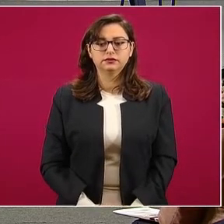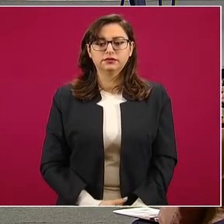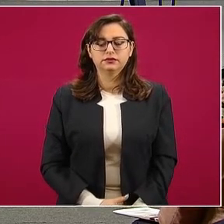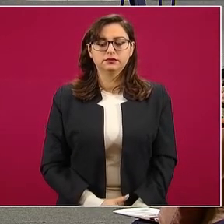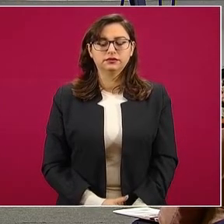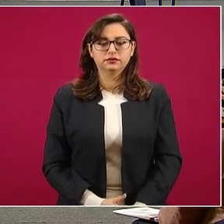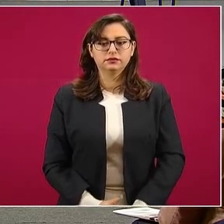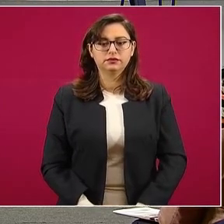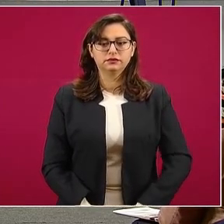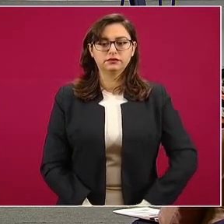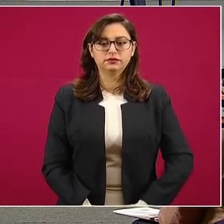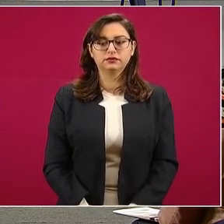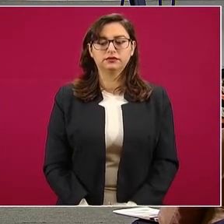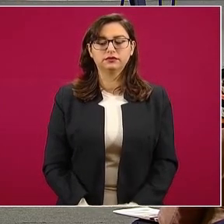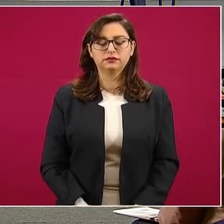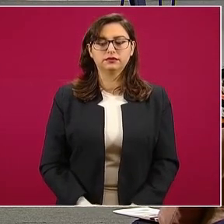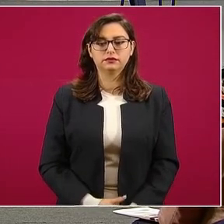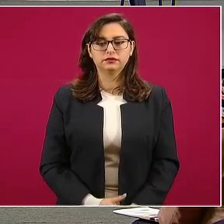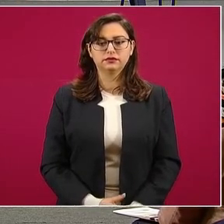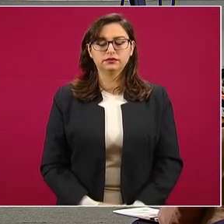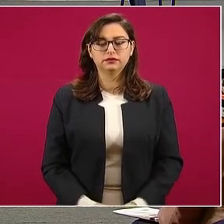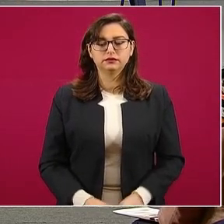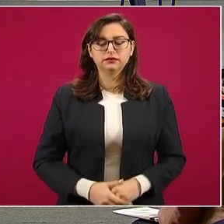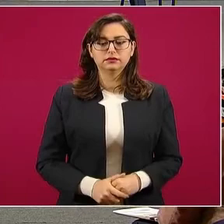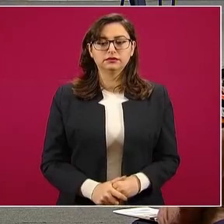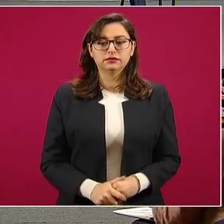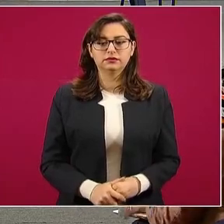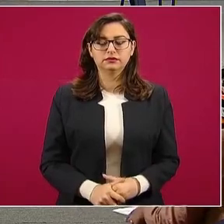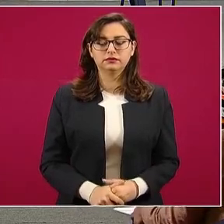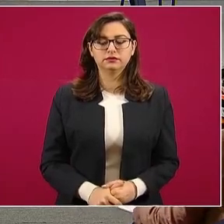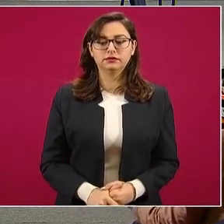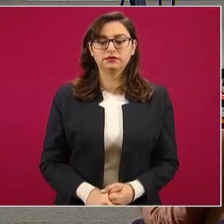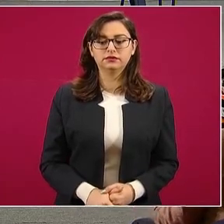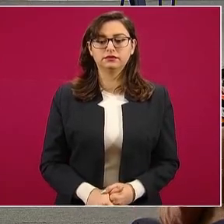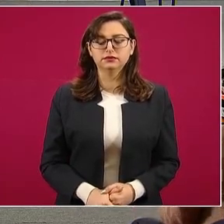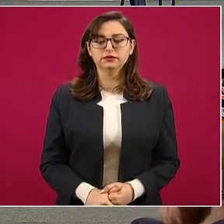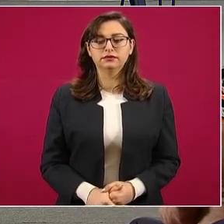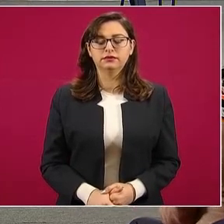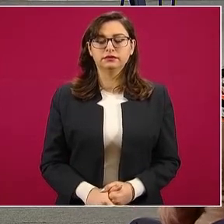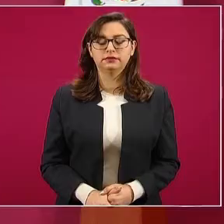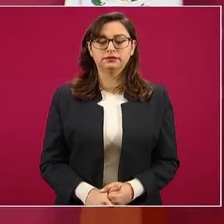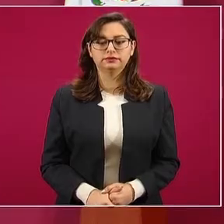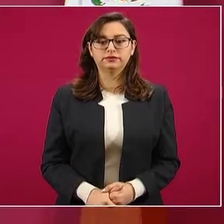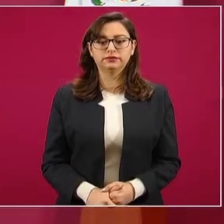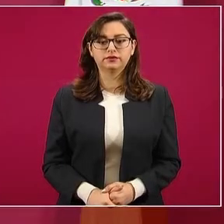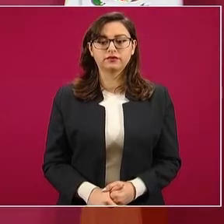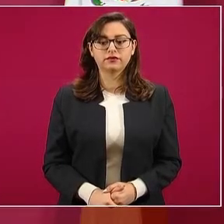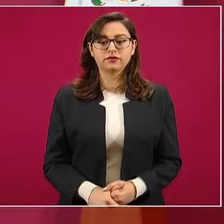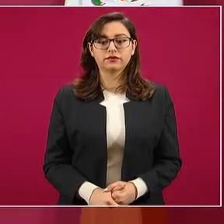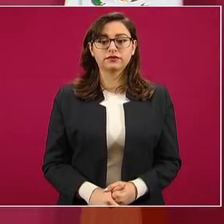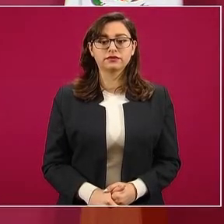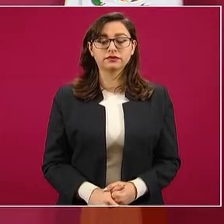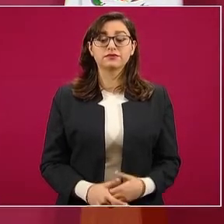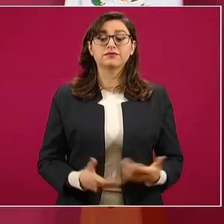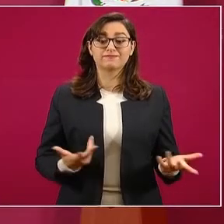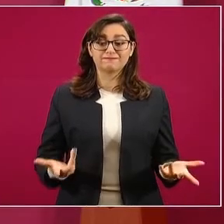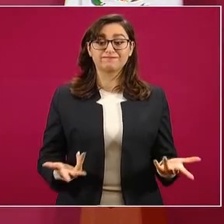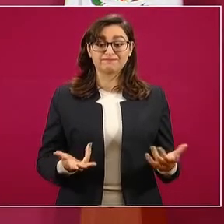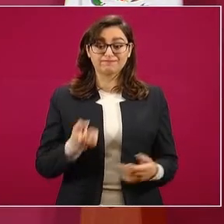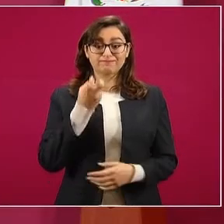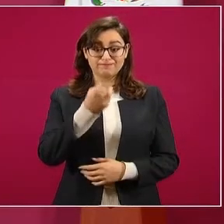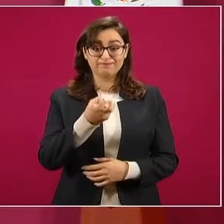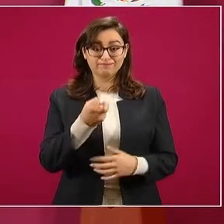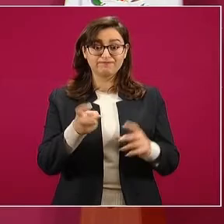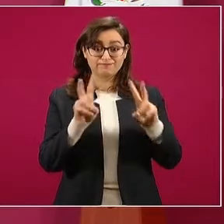Pues por esto y por otras cosas la gente nos sigue apoyando.